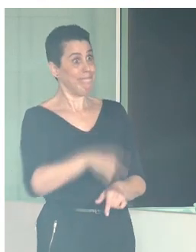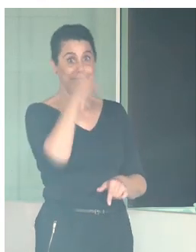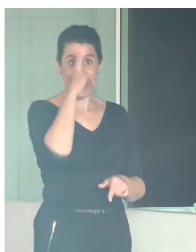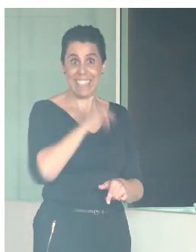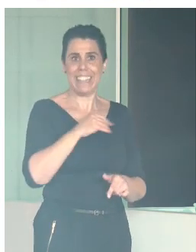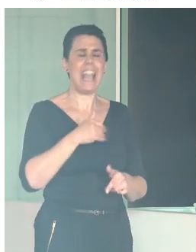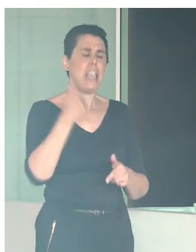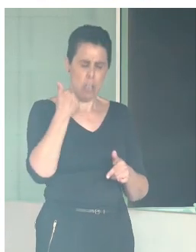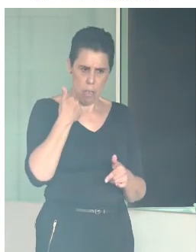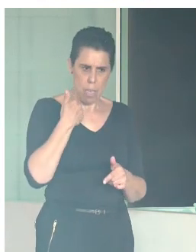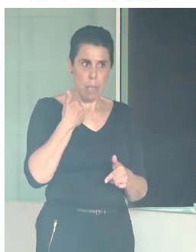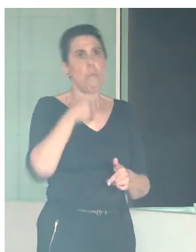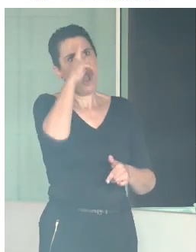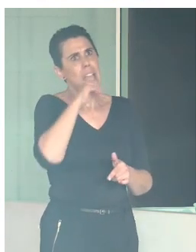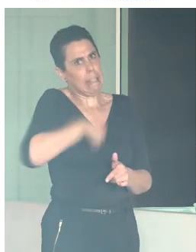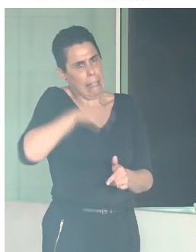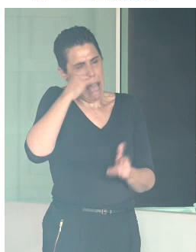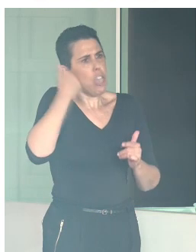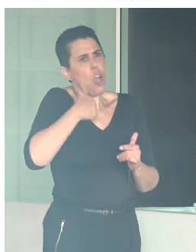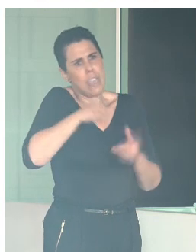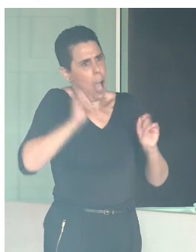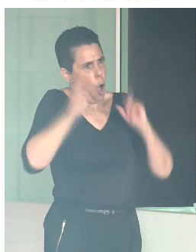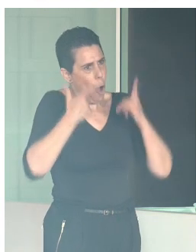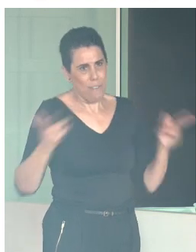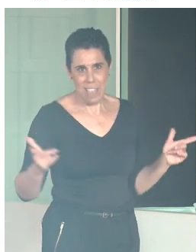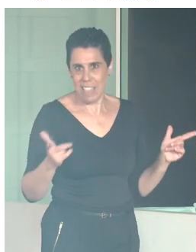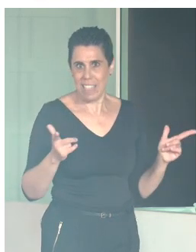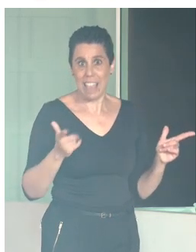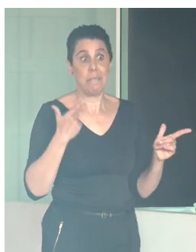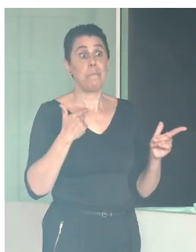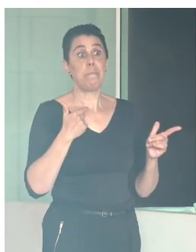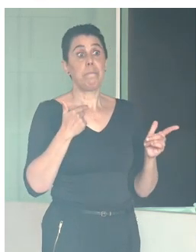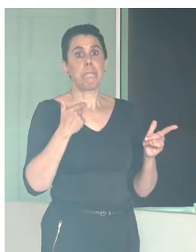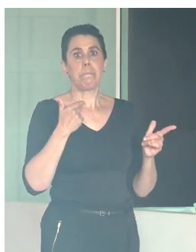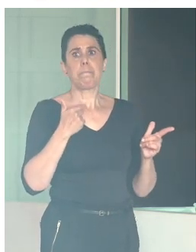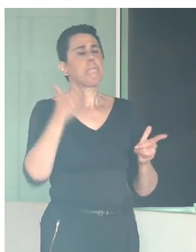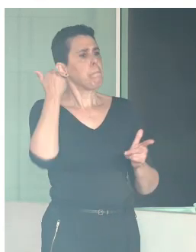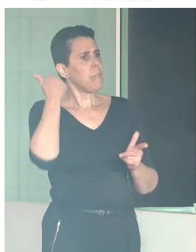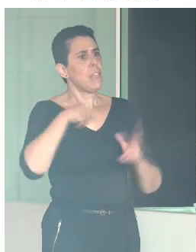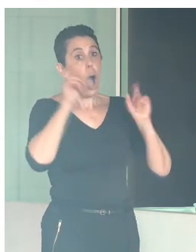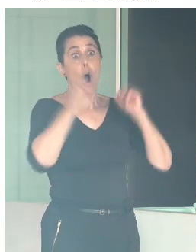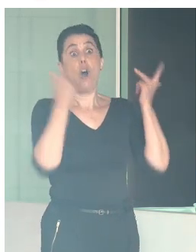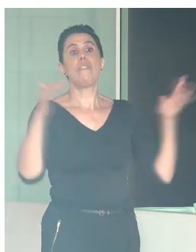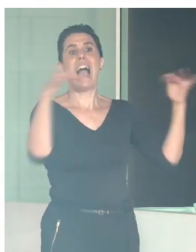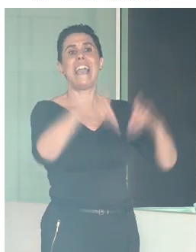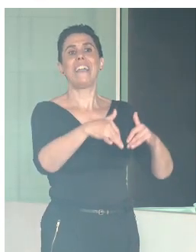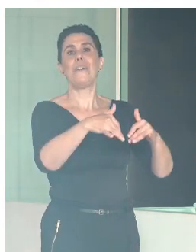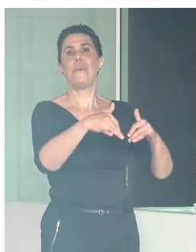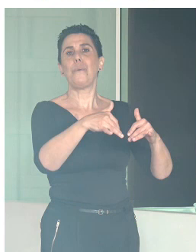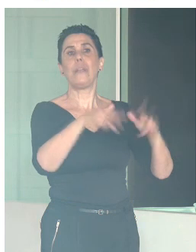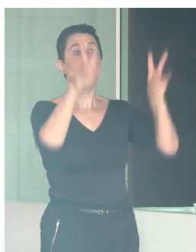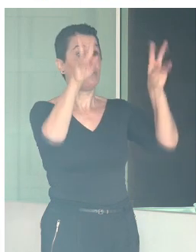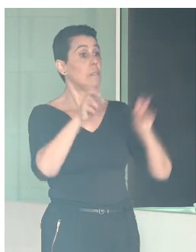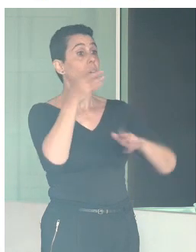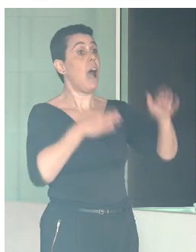desde hace tiempo, no este año, pero bueno, este año acaece fundamentalmente, este encuentro dedicado a la accesibilidad y el patrimonio